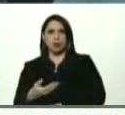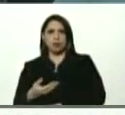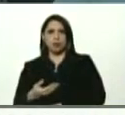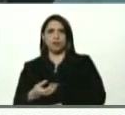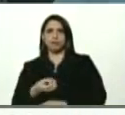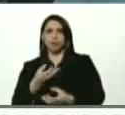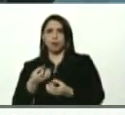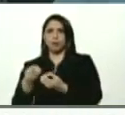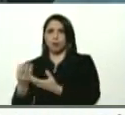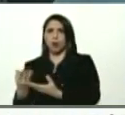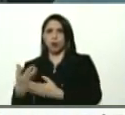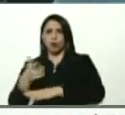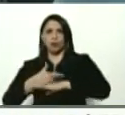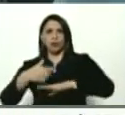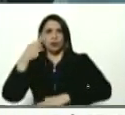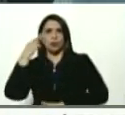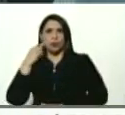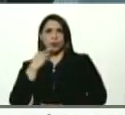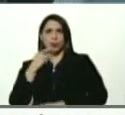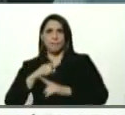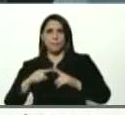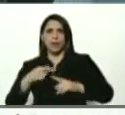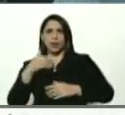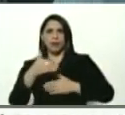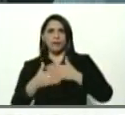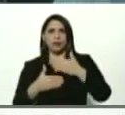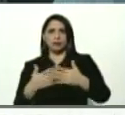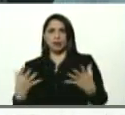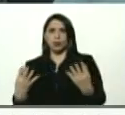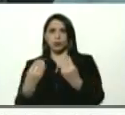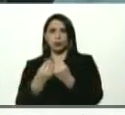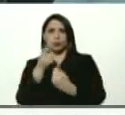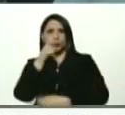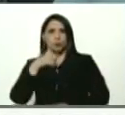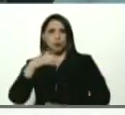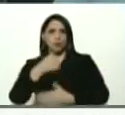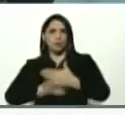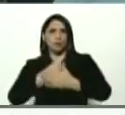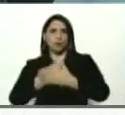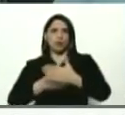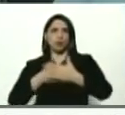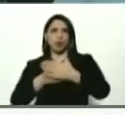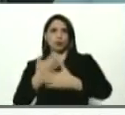ha recibido el gobierno bolivariano para avanzar junto al pueblo en la batalla contra esta pandemia. ¡Gracias!